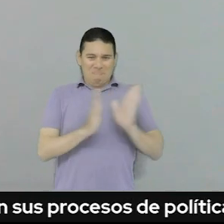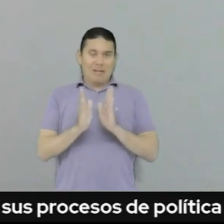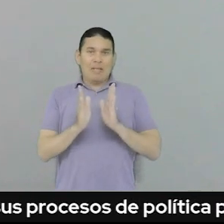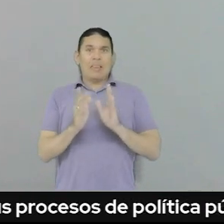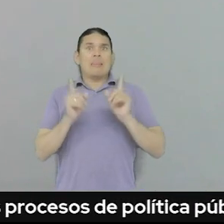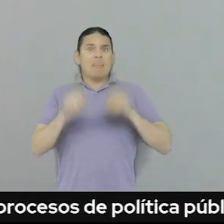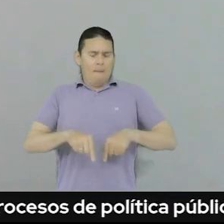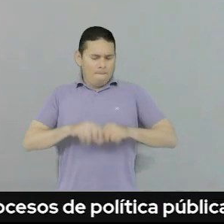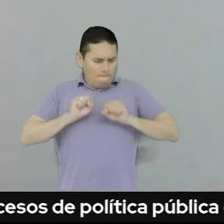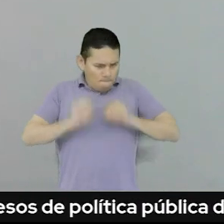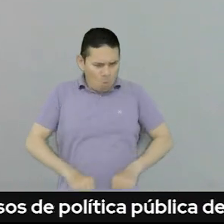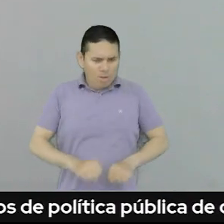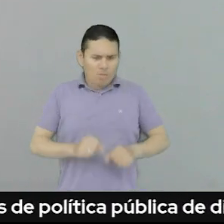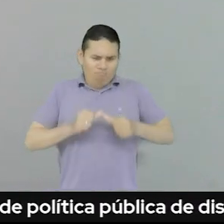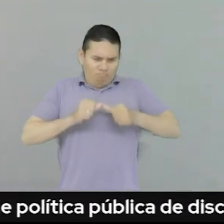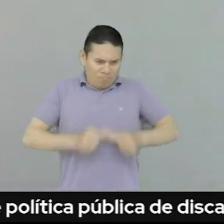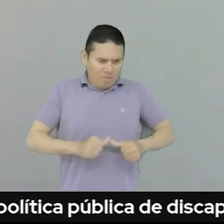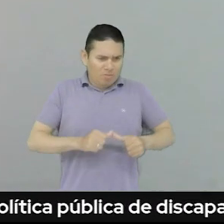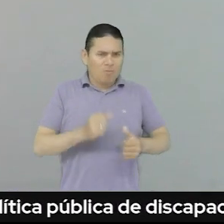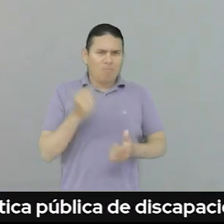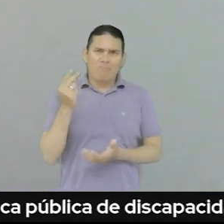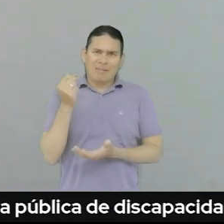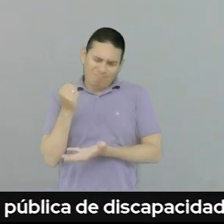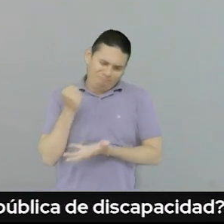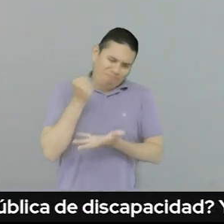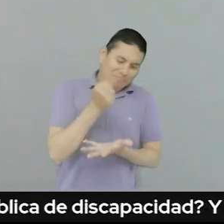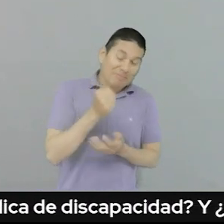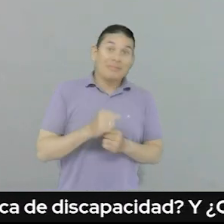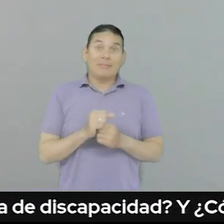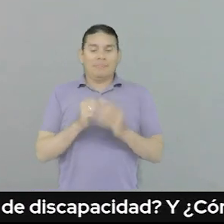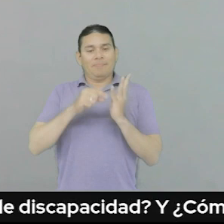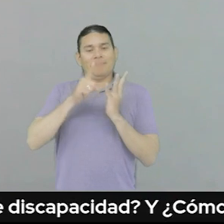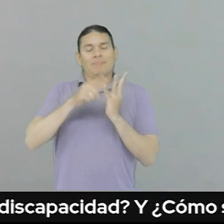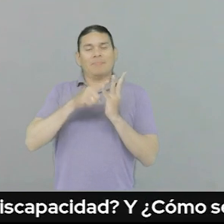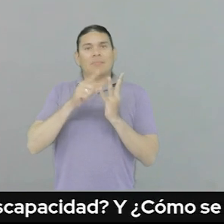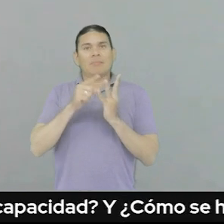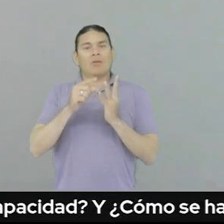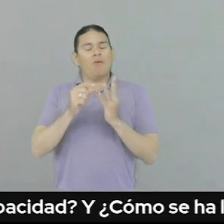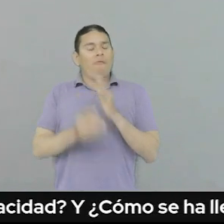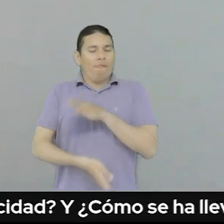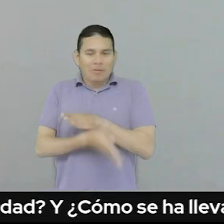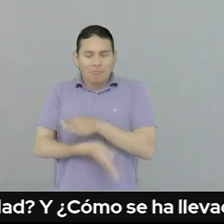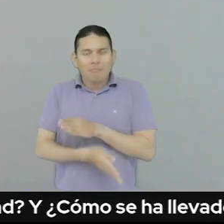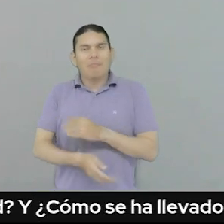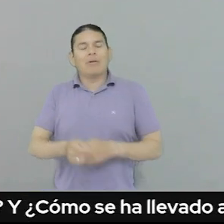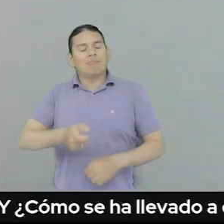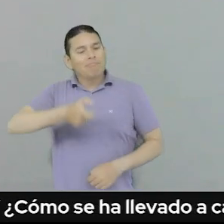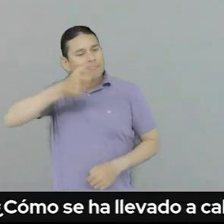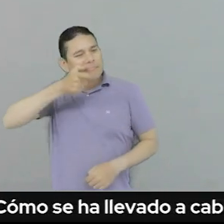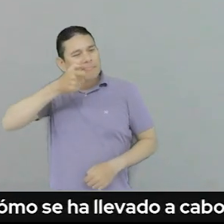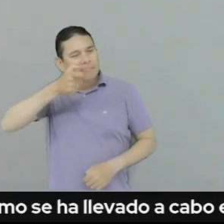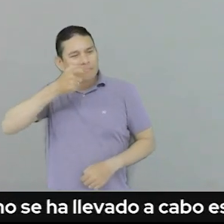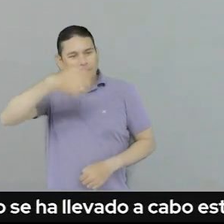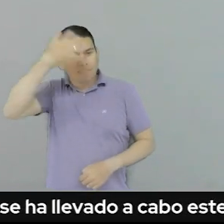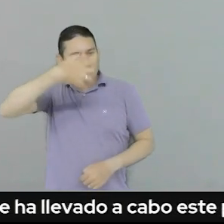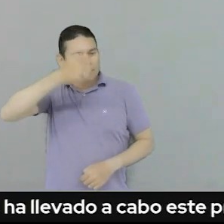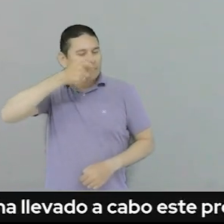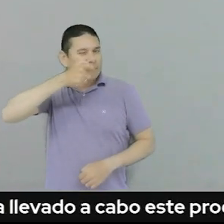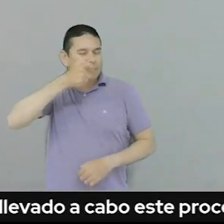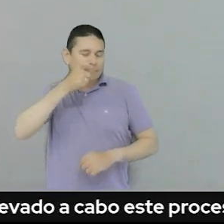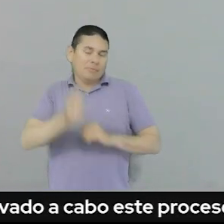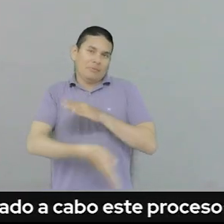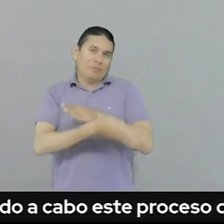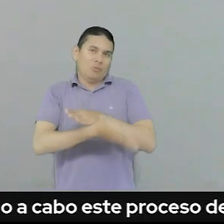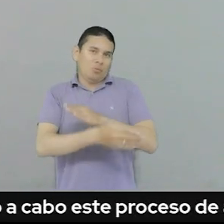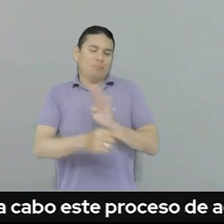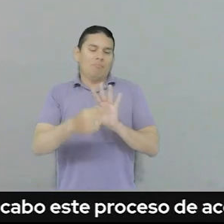pueda implementar la política pública y el cuarto momento es que de manera permanente estemos monitoreando y hagamos una evaluación final de